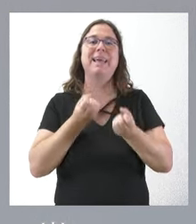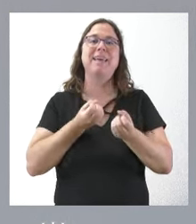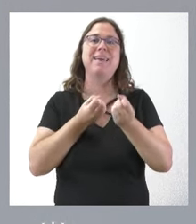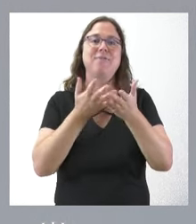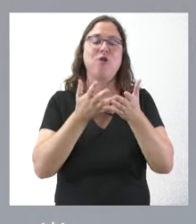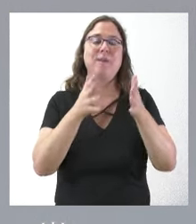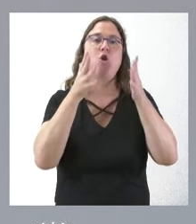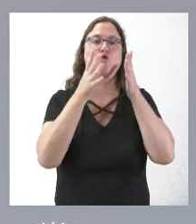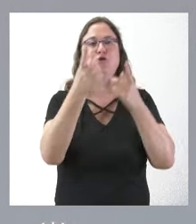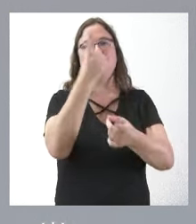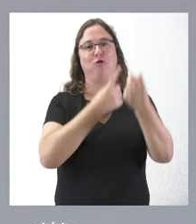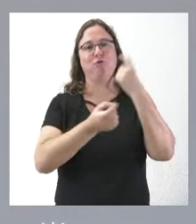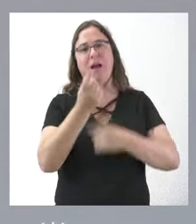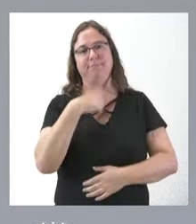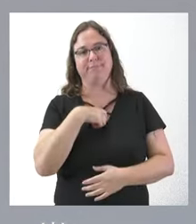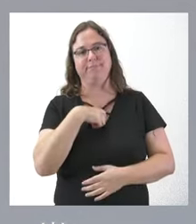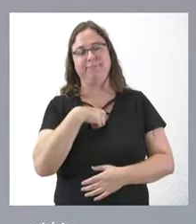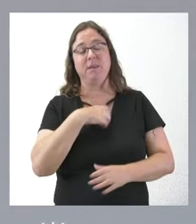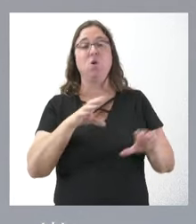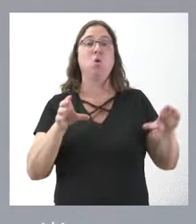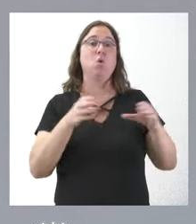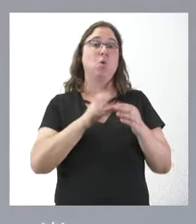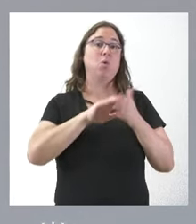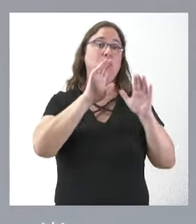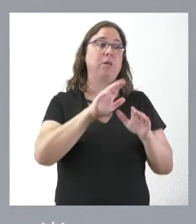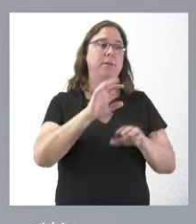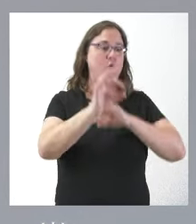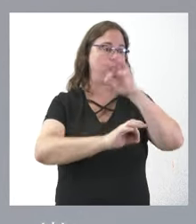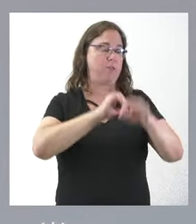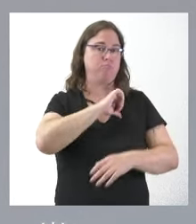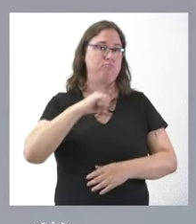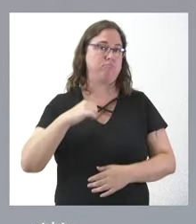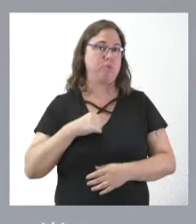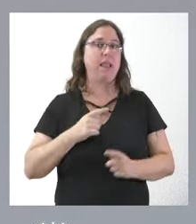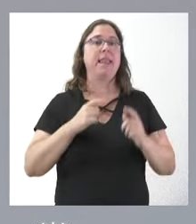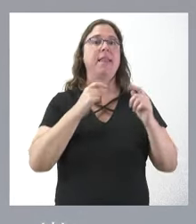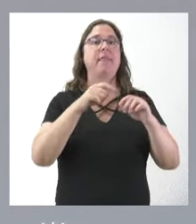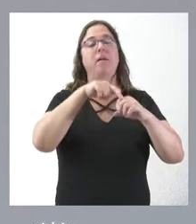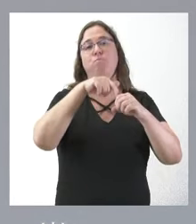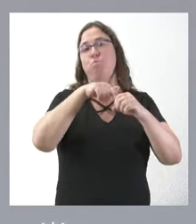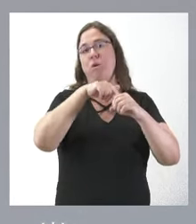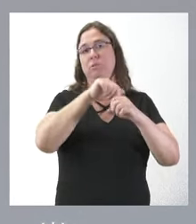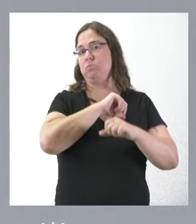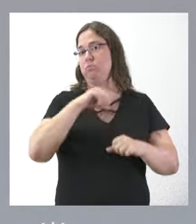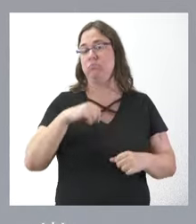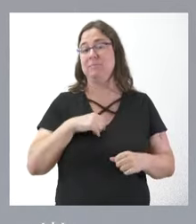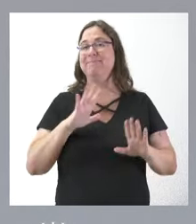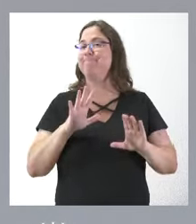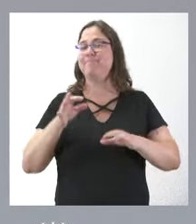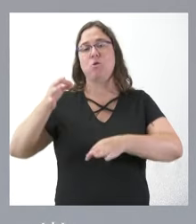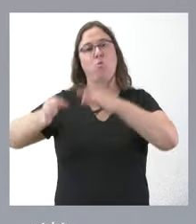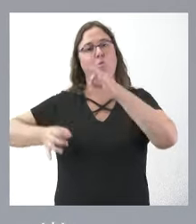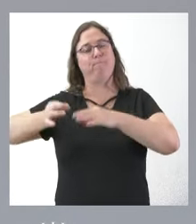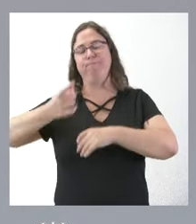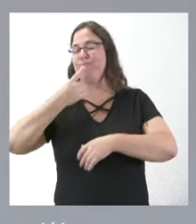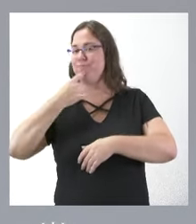Consultivo. La Junta entendía que era un tema autoorganizatorio el dotarse de estos puestos, sin embargo, la sala entendió